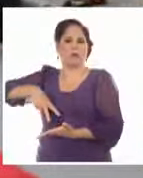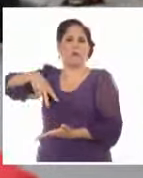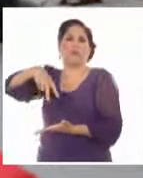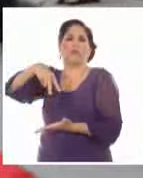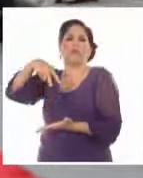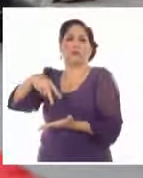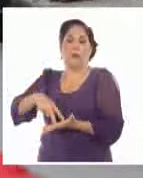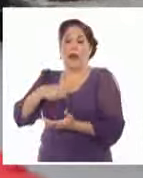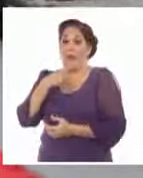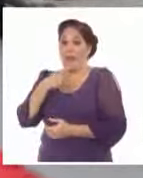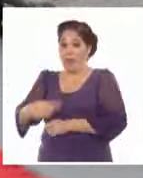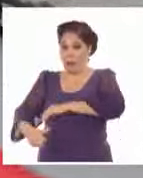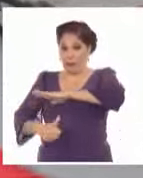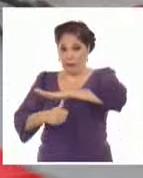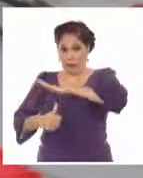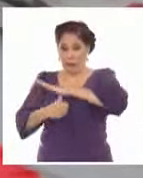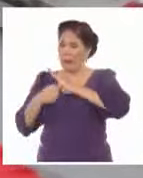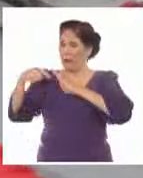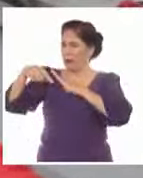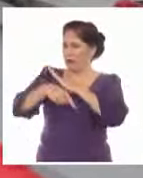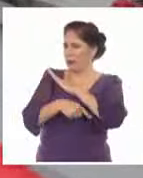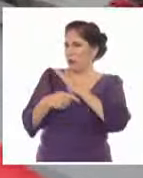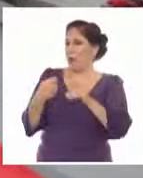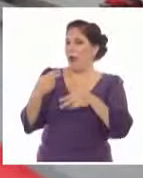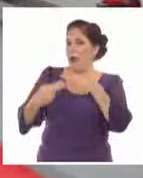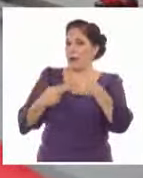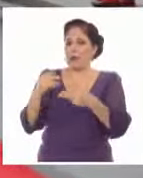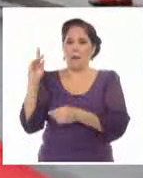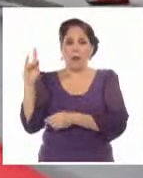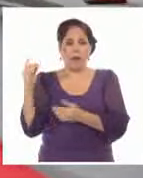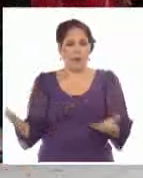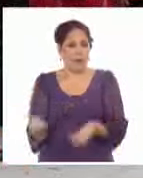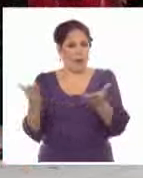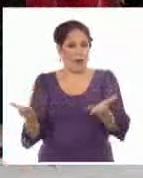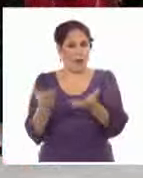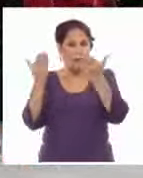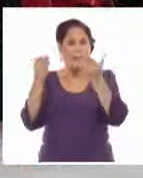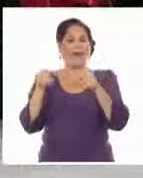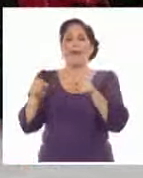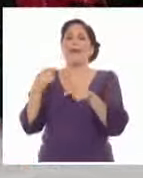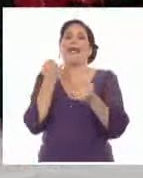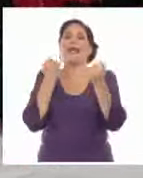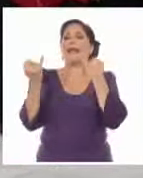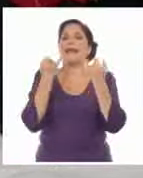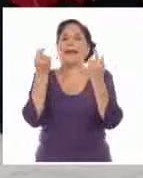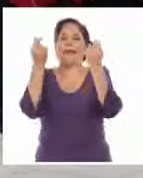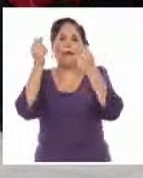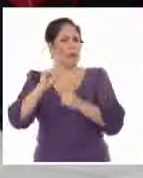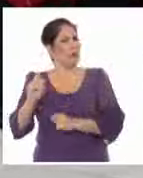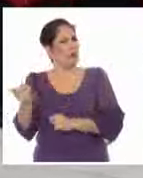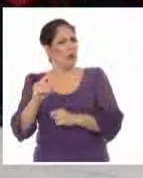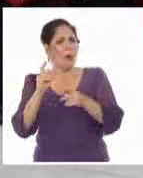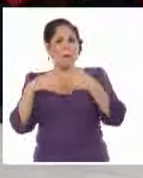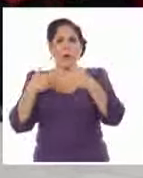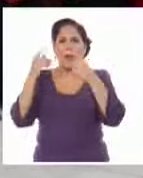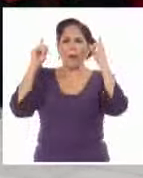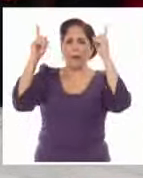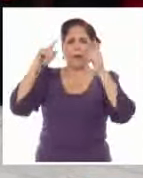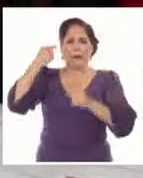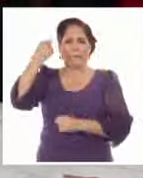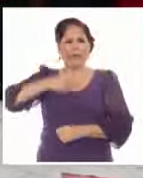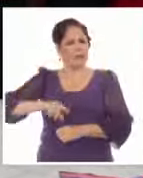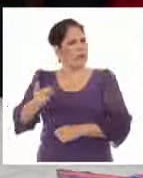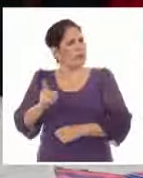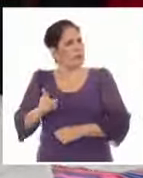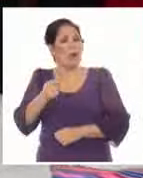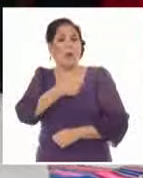afirmó en su mensaje que para profundizar la construcción de Bolivia no deben primar intereses ni aspiraciones políticas personalistas, sino